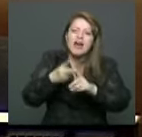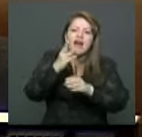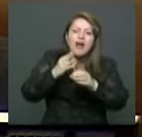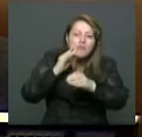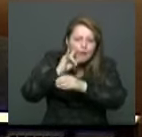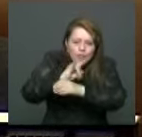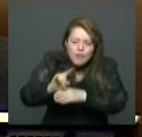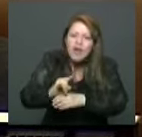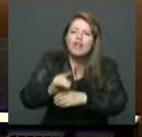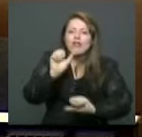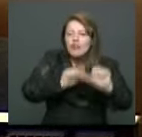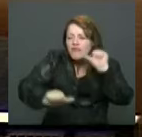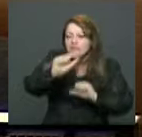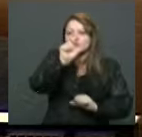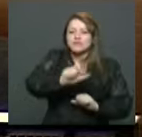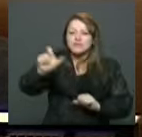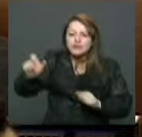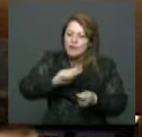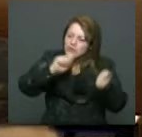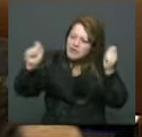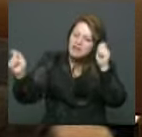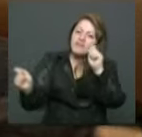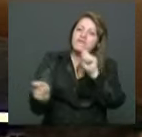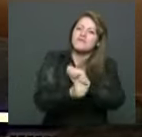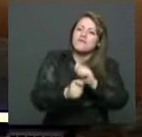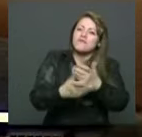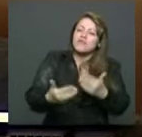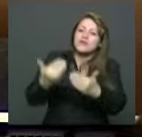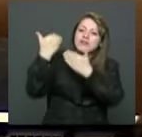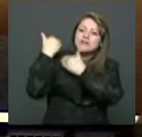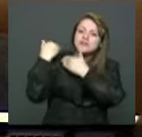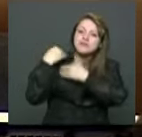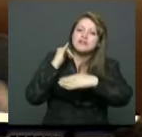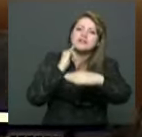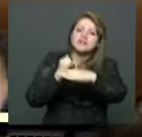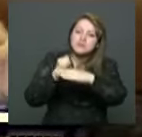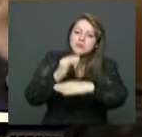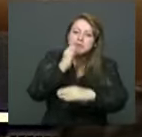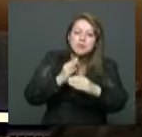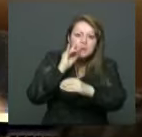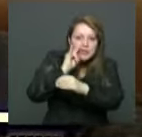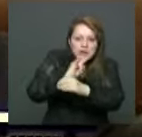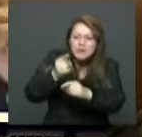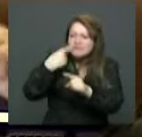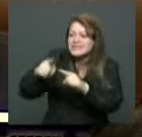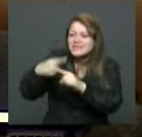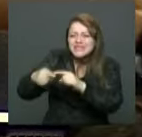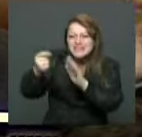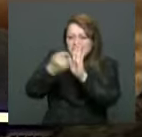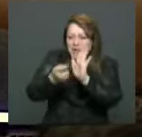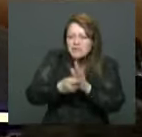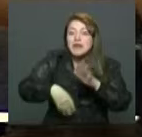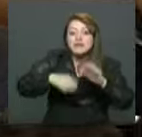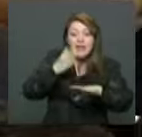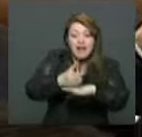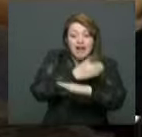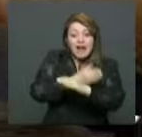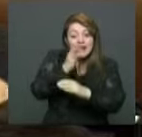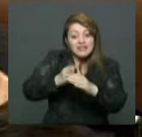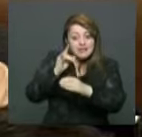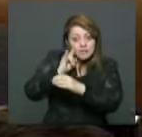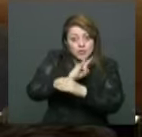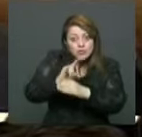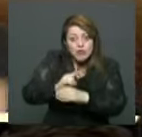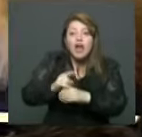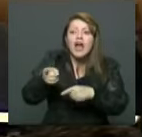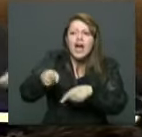la elección del defensor del pueblo, la reforma de facultades de la institución del procurador, entendiendo que el procurador estaba utilizando o puede llegar a utilizar